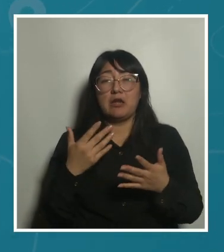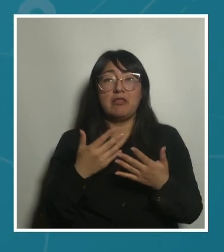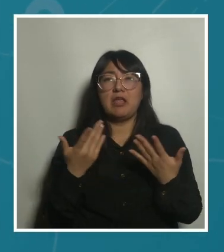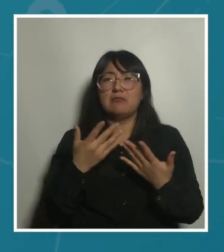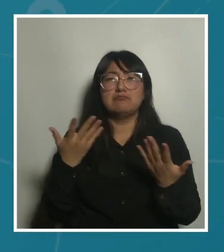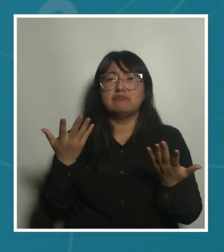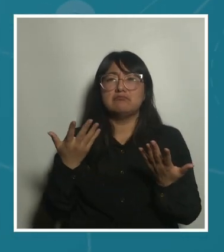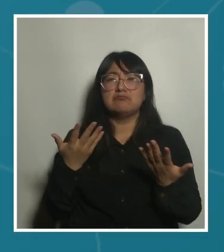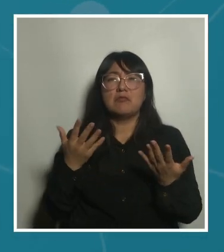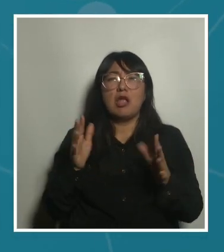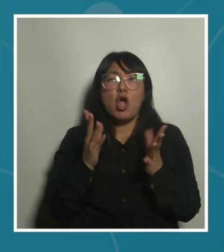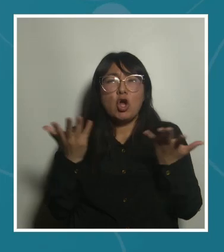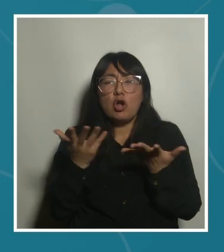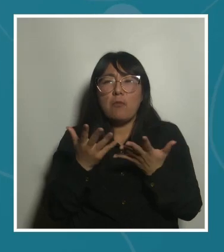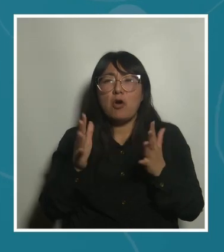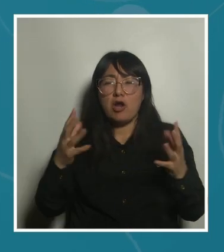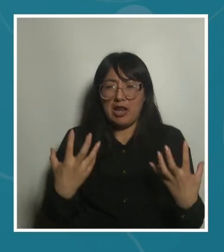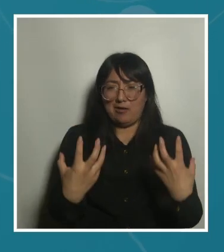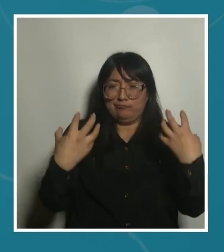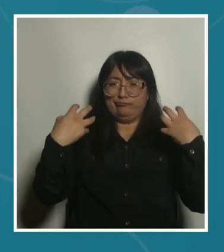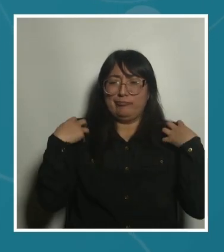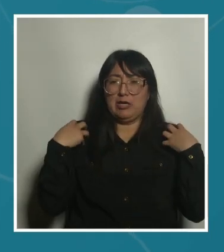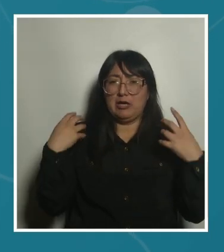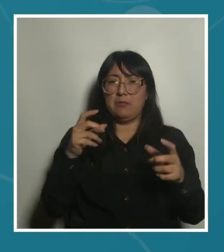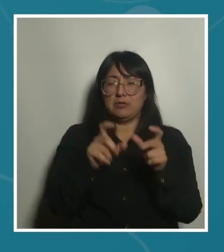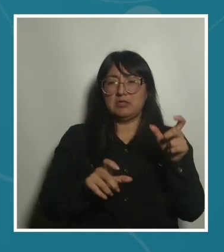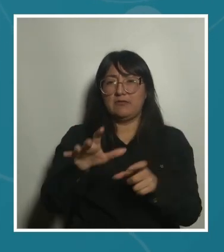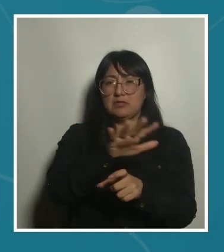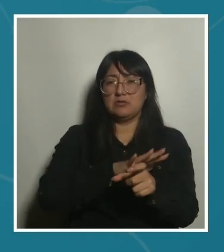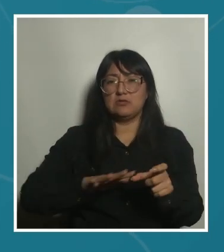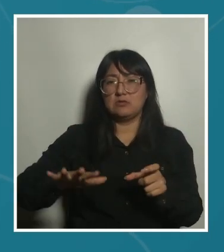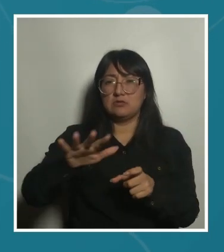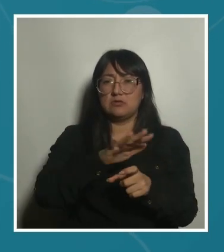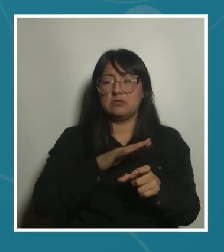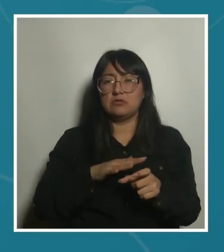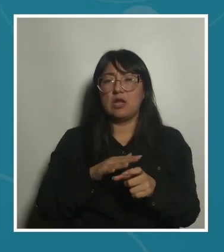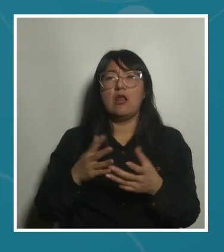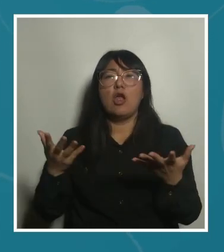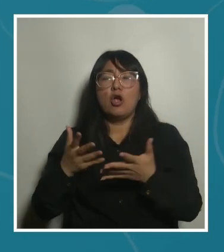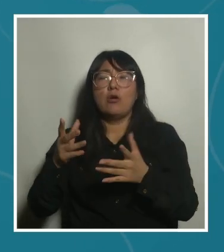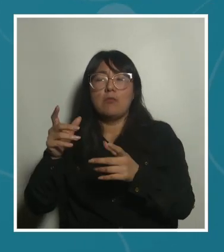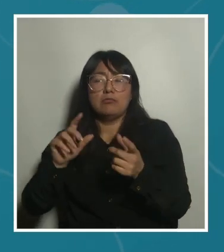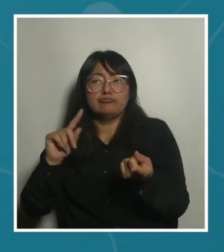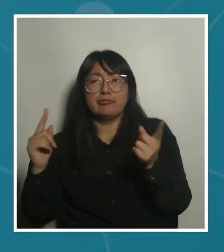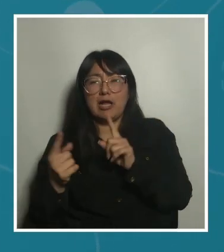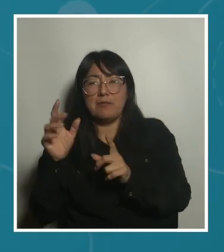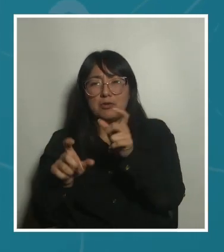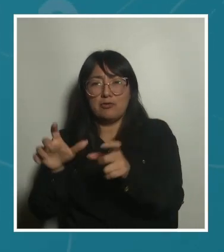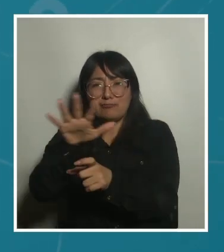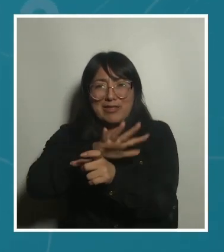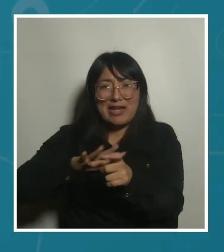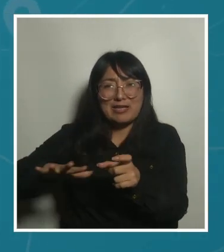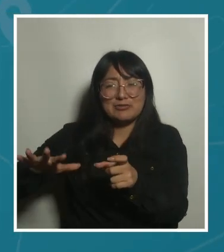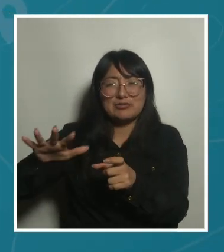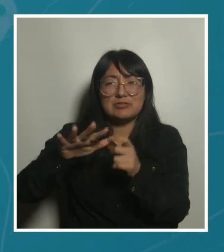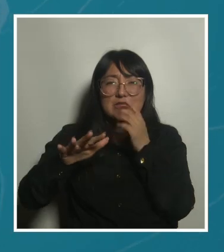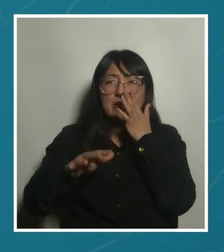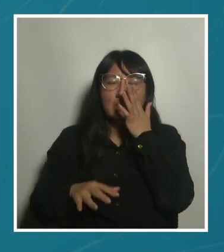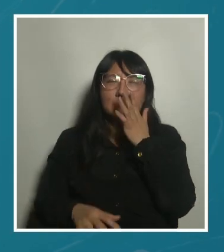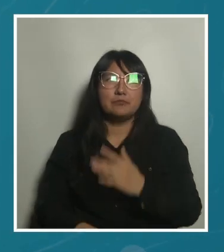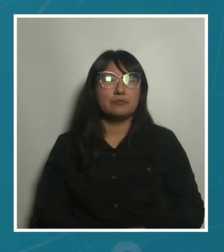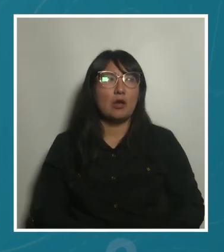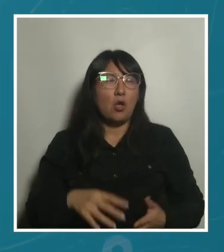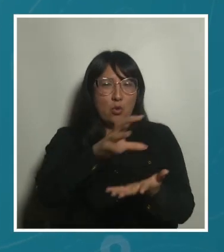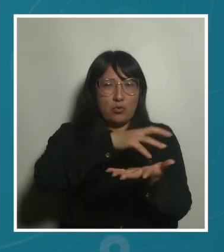hacia la corresponsabilidad social de los cuidados aquí en nuestra sociedad con una transición demográfica con una